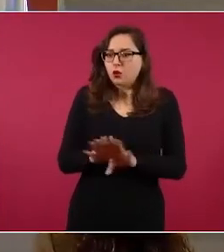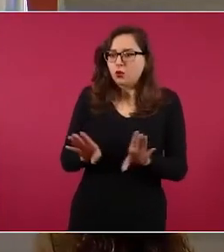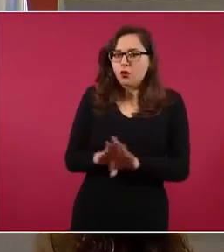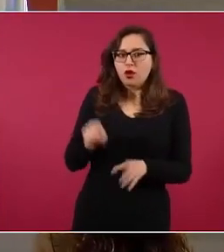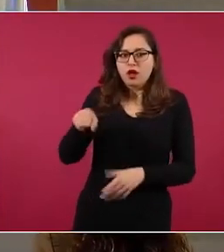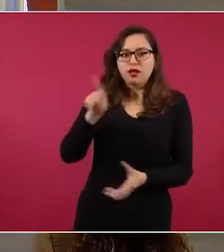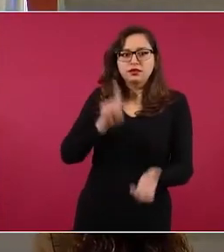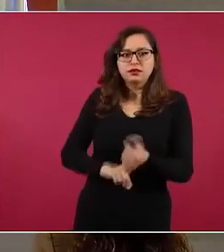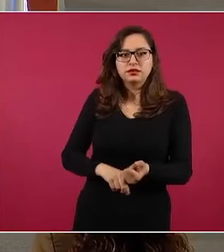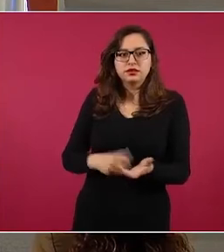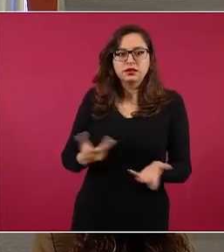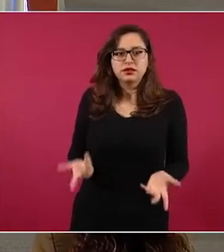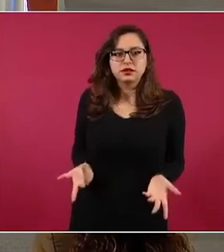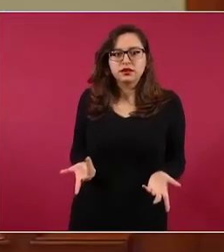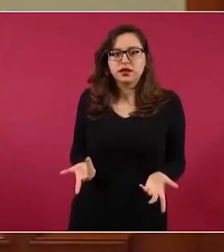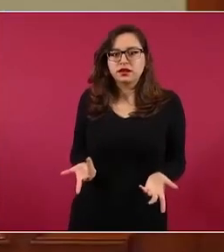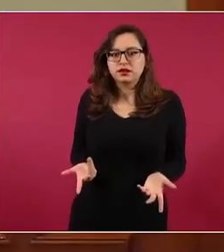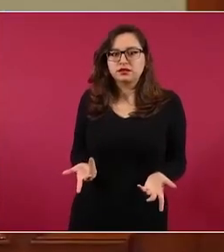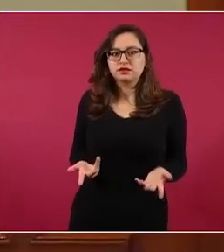¿eh?